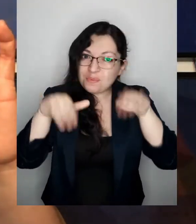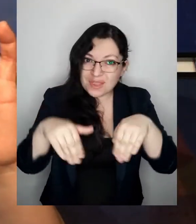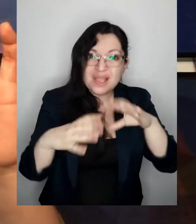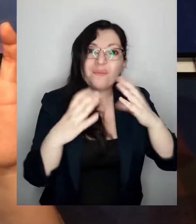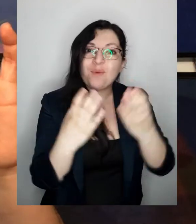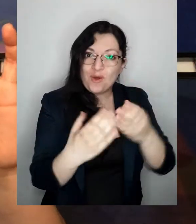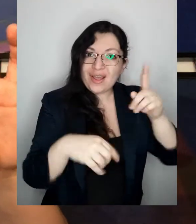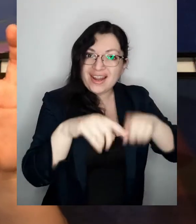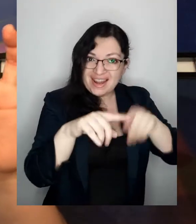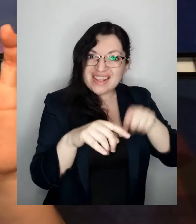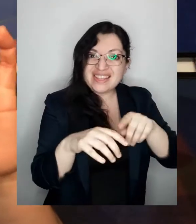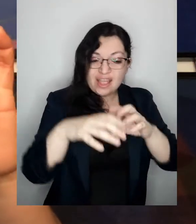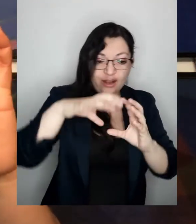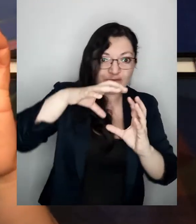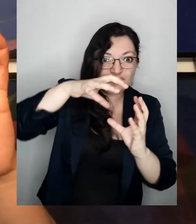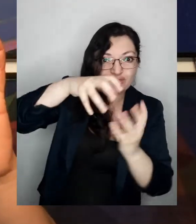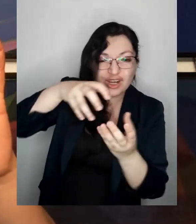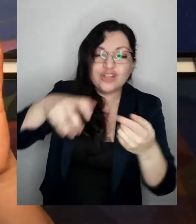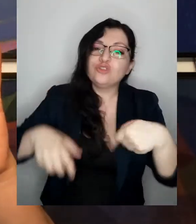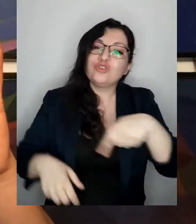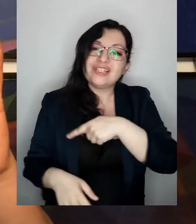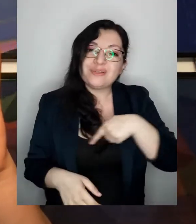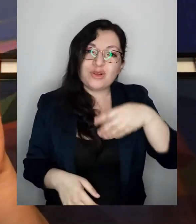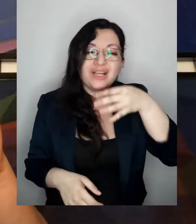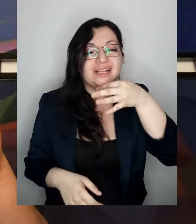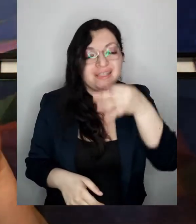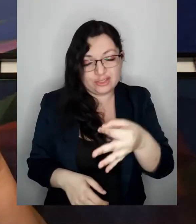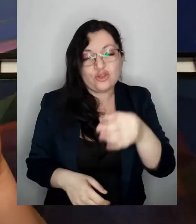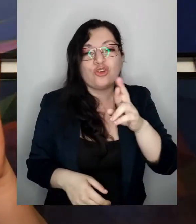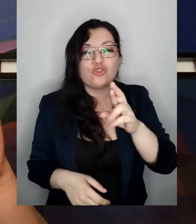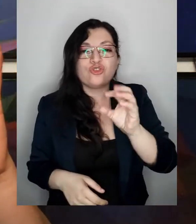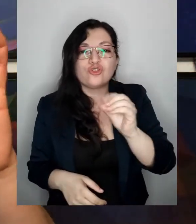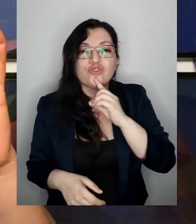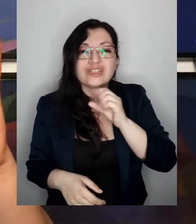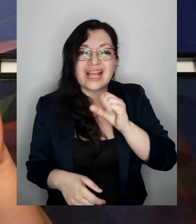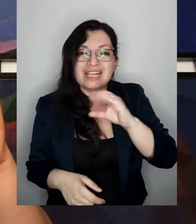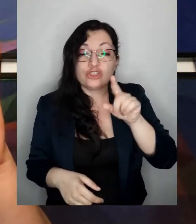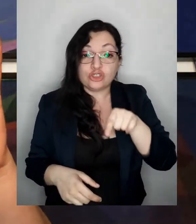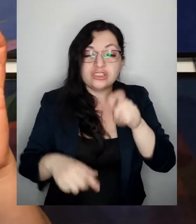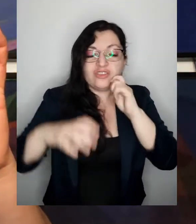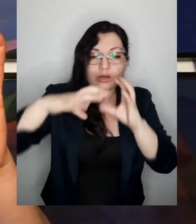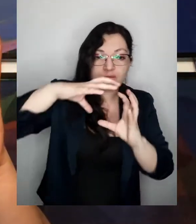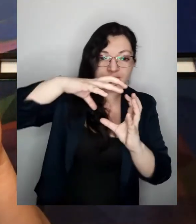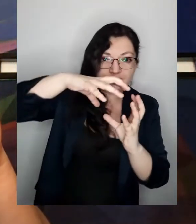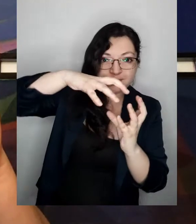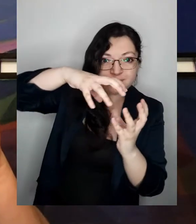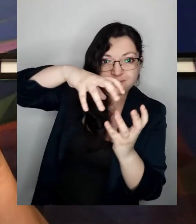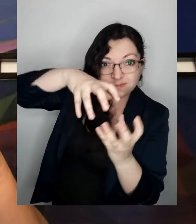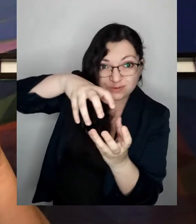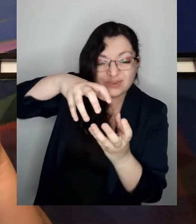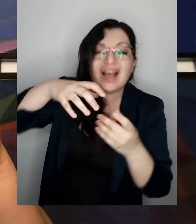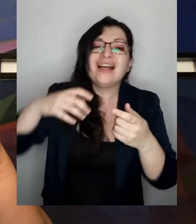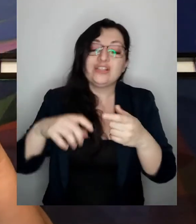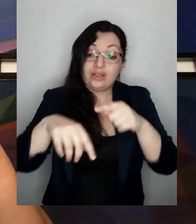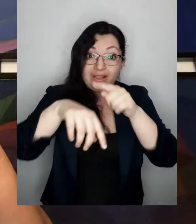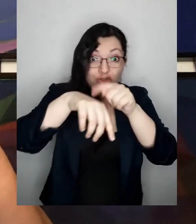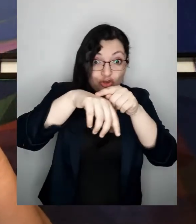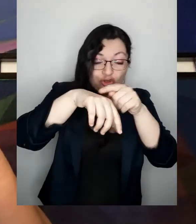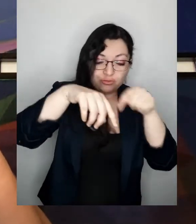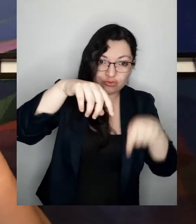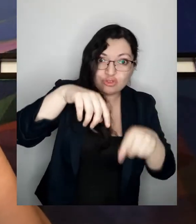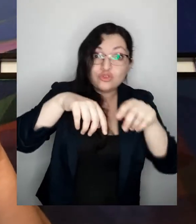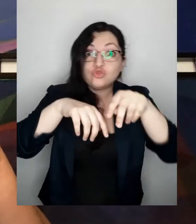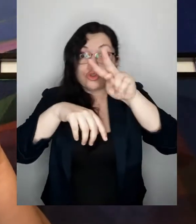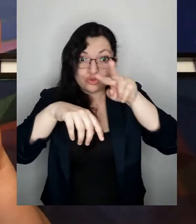la tierra y a ese movimiento le llamamos rotación tienen el polo norte y el polo sur fijos y alrededor de estos